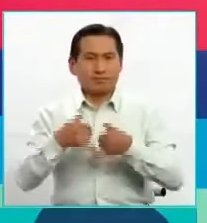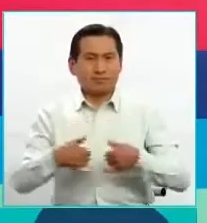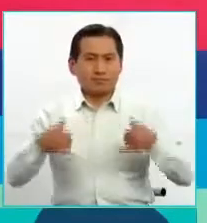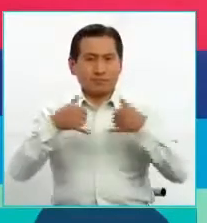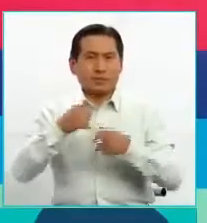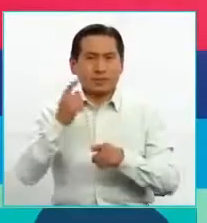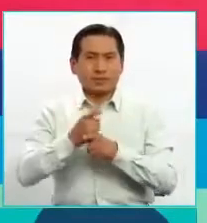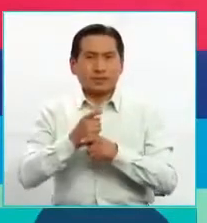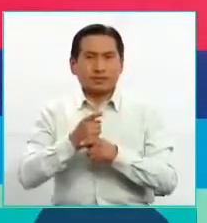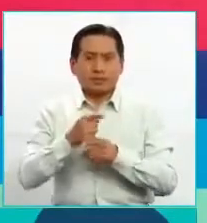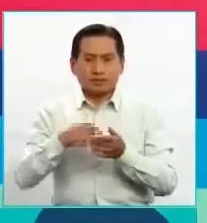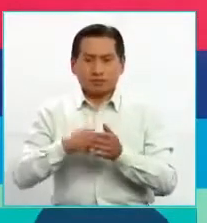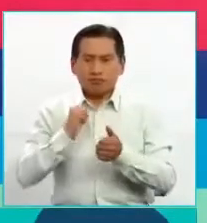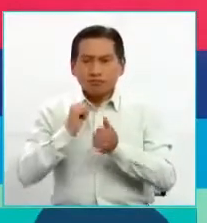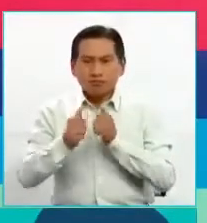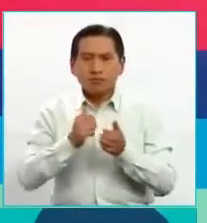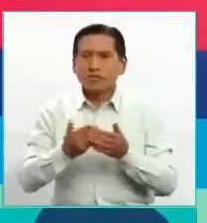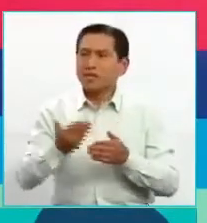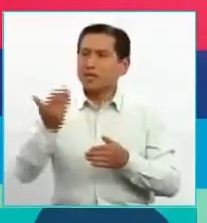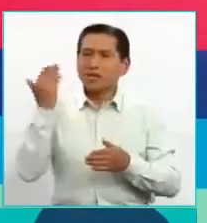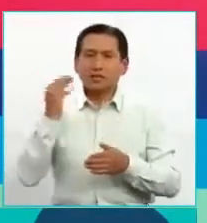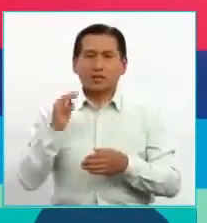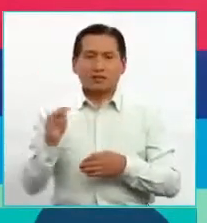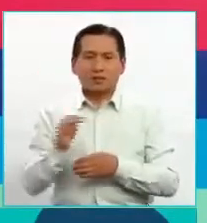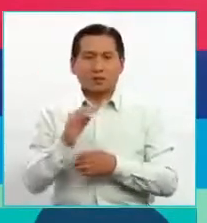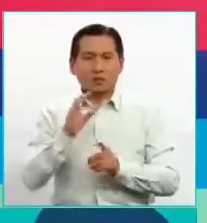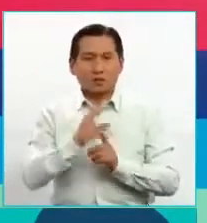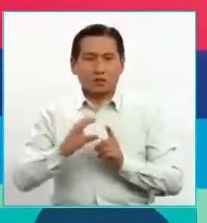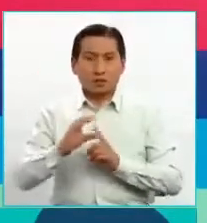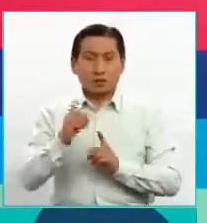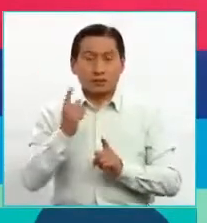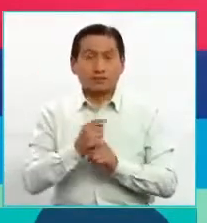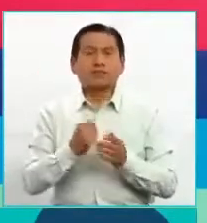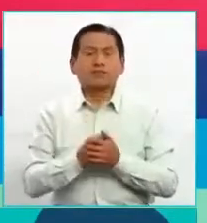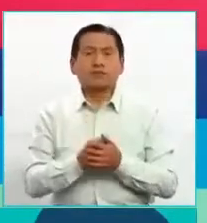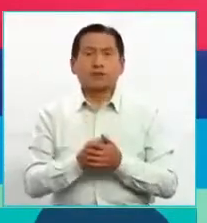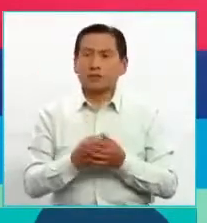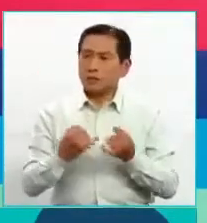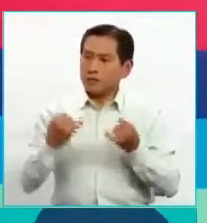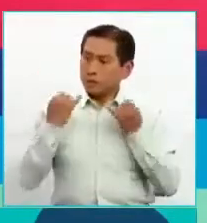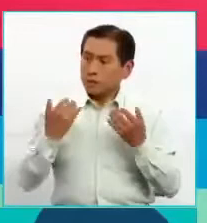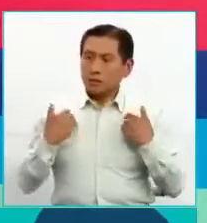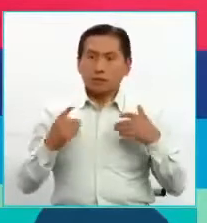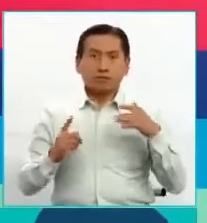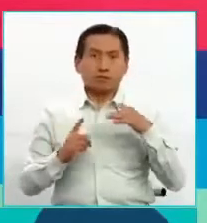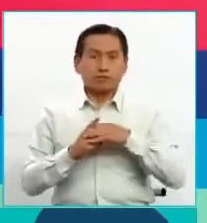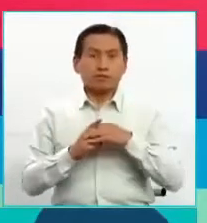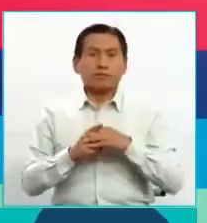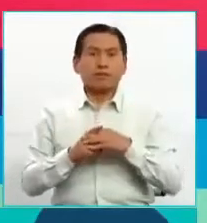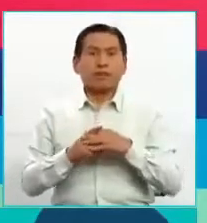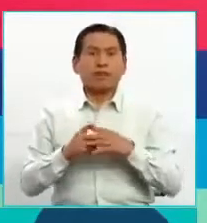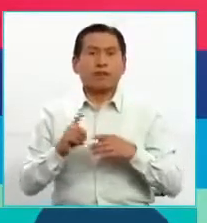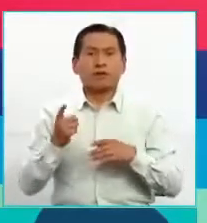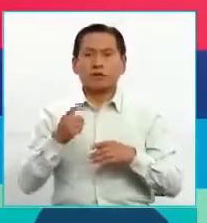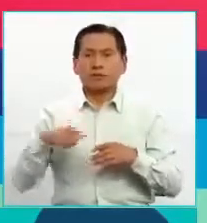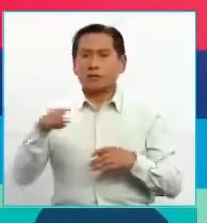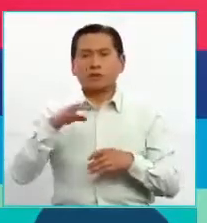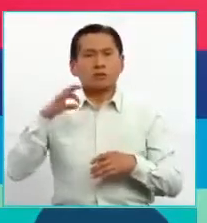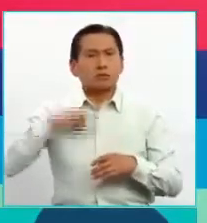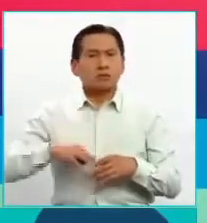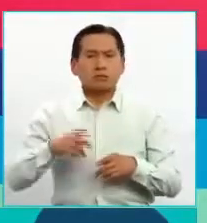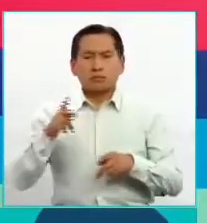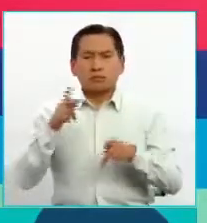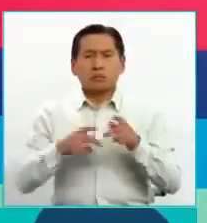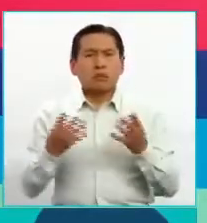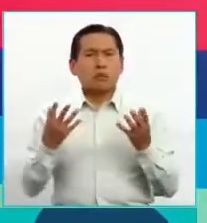de estos concursos que había en el Ministerio de Culturas. Tengo la información, solamente se beneficiaban pocas